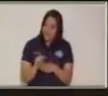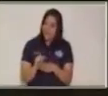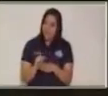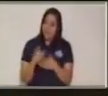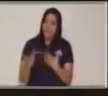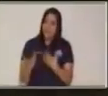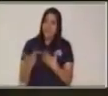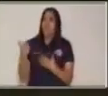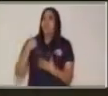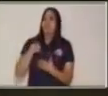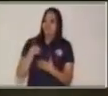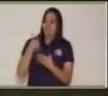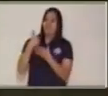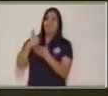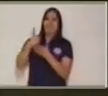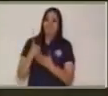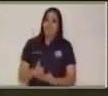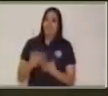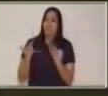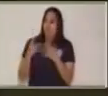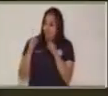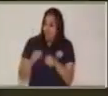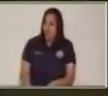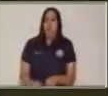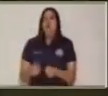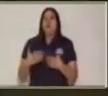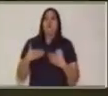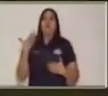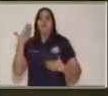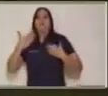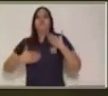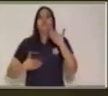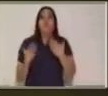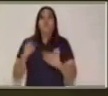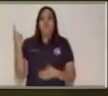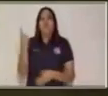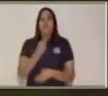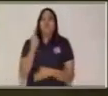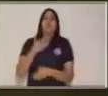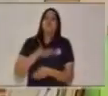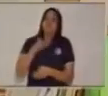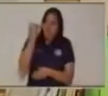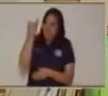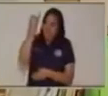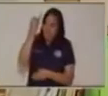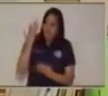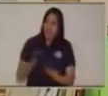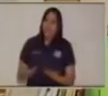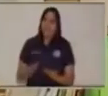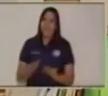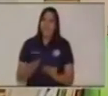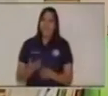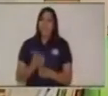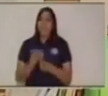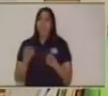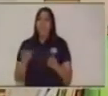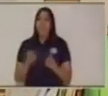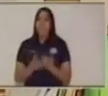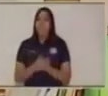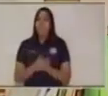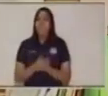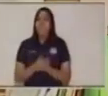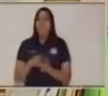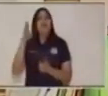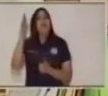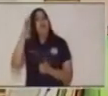práctica nos ayudan para poder expresar mejor todas nuestras ideas. Entonces, ten